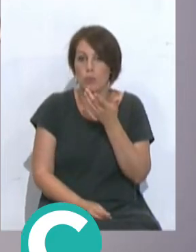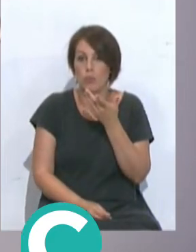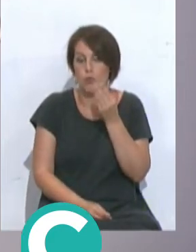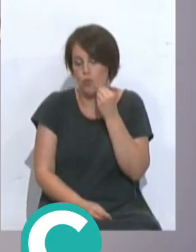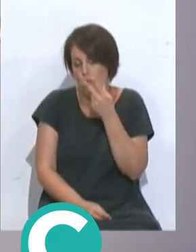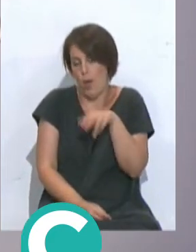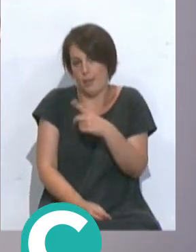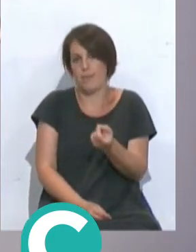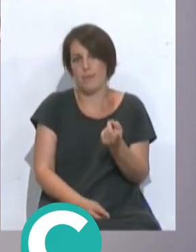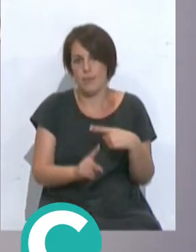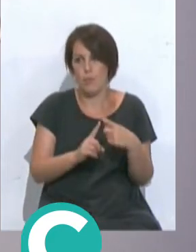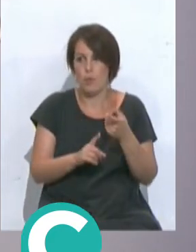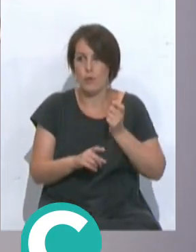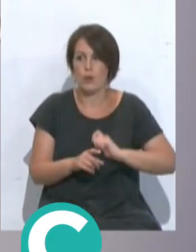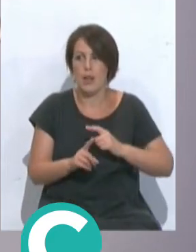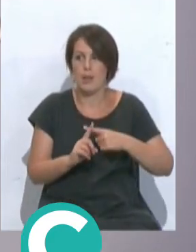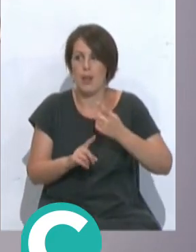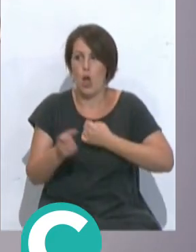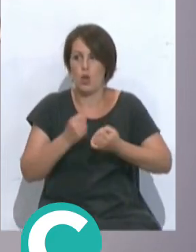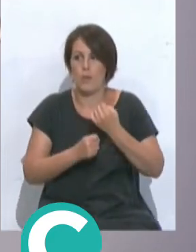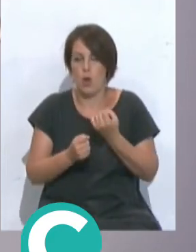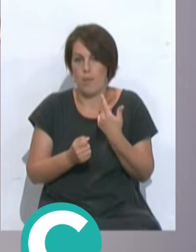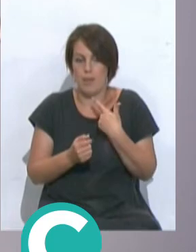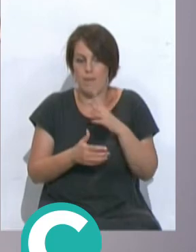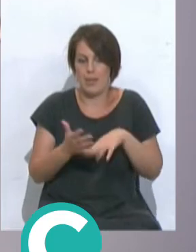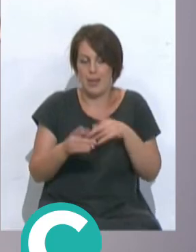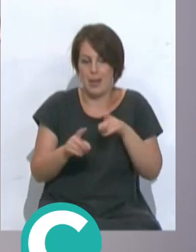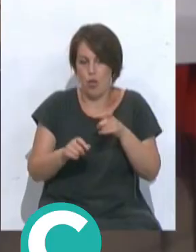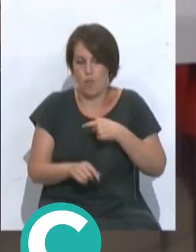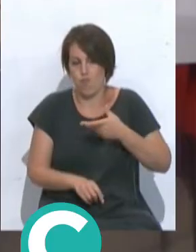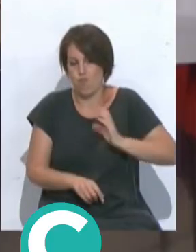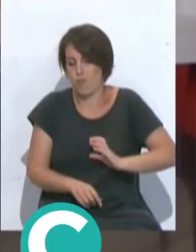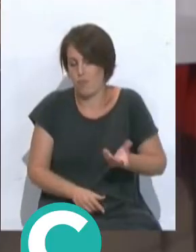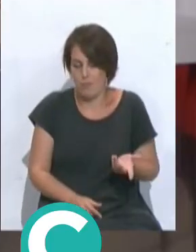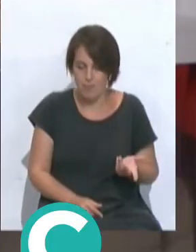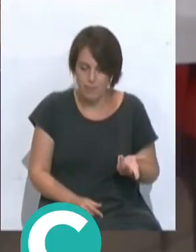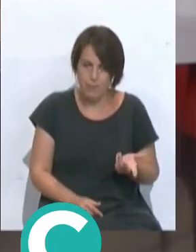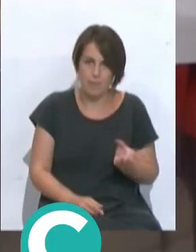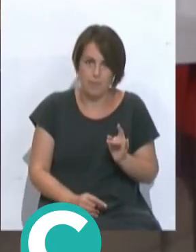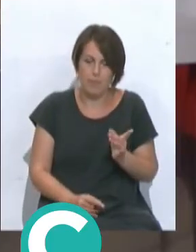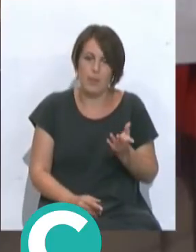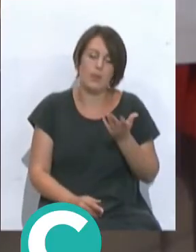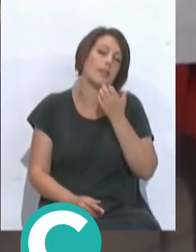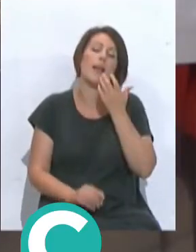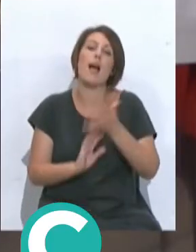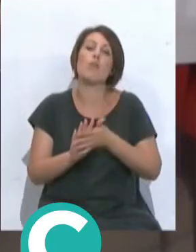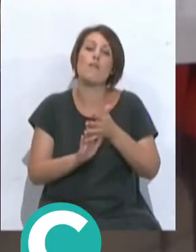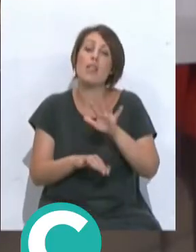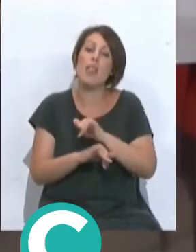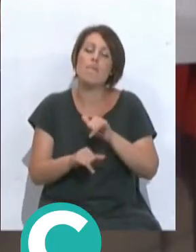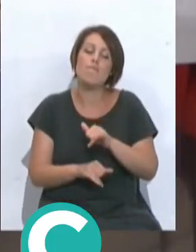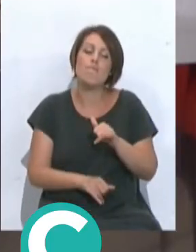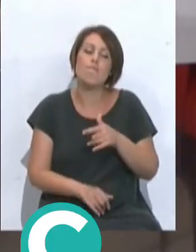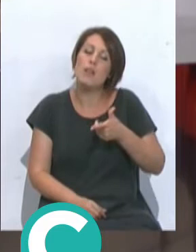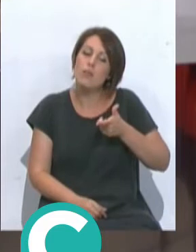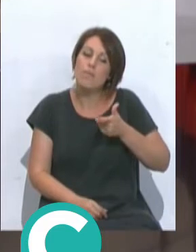profesional y a nivel económico lo que me ha dado el Barça y la selección no me lo han dado ni de coña pero yo si te hablo de felicidad personal